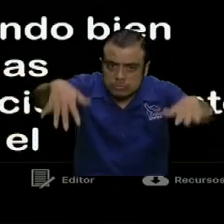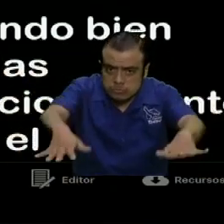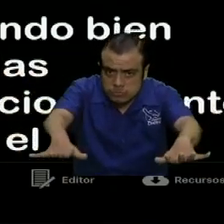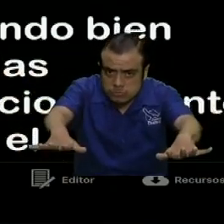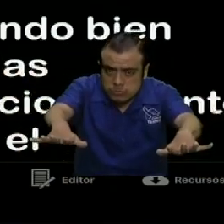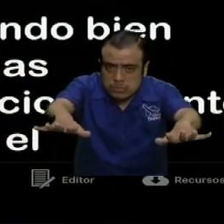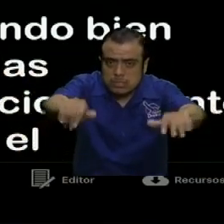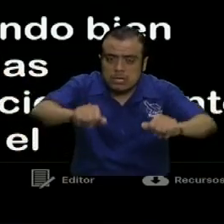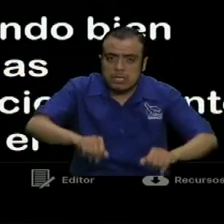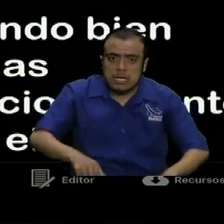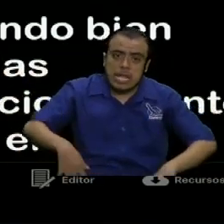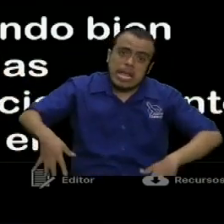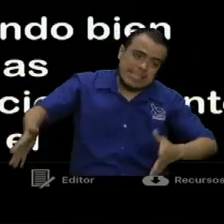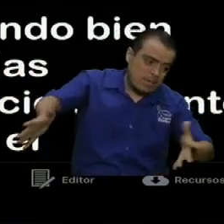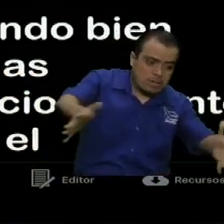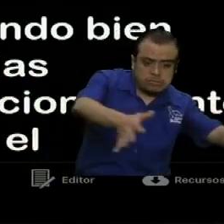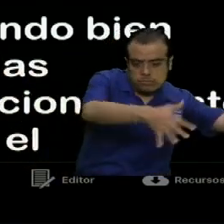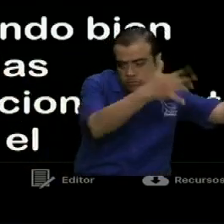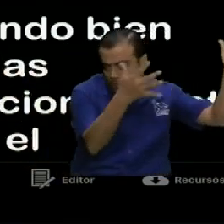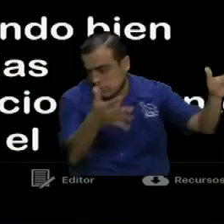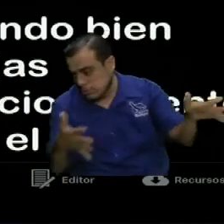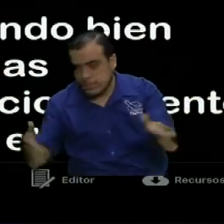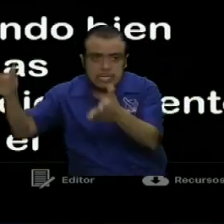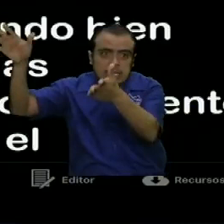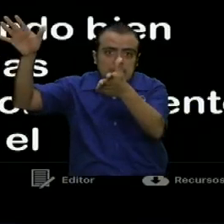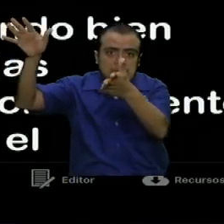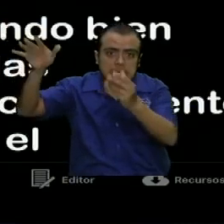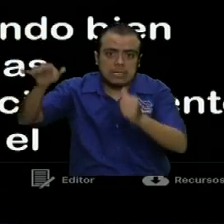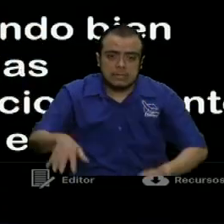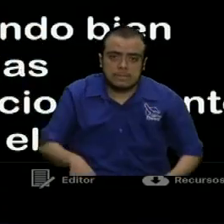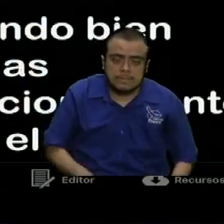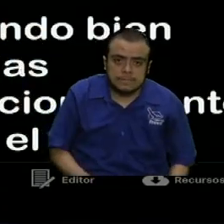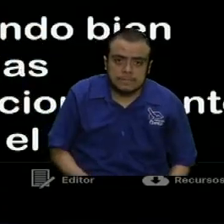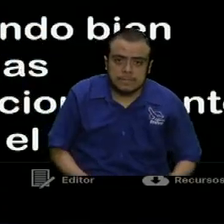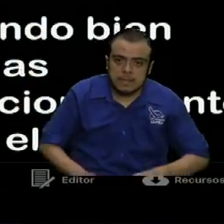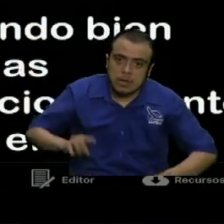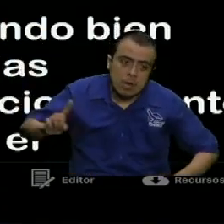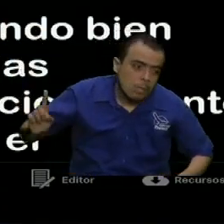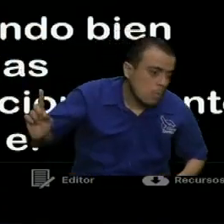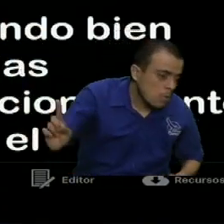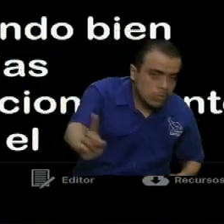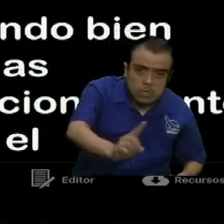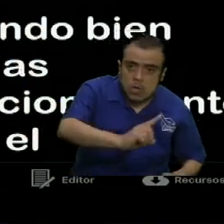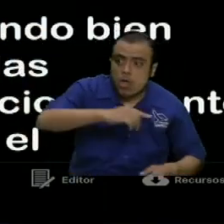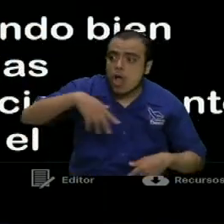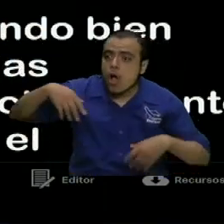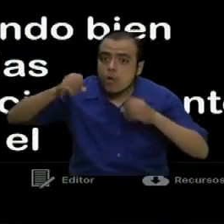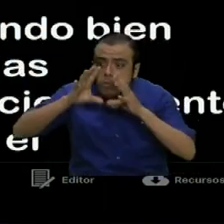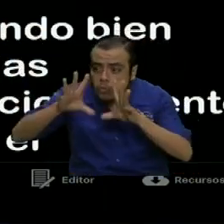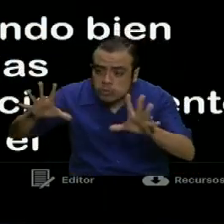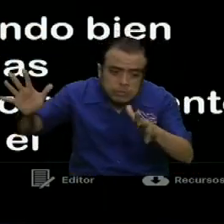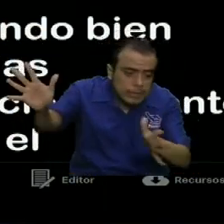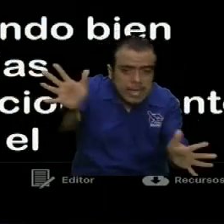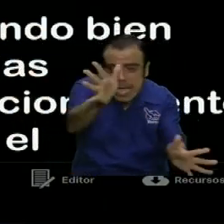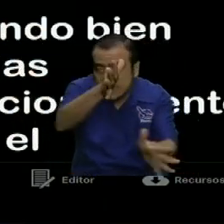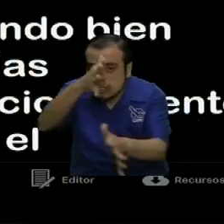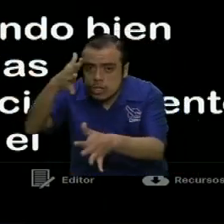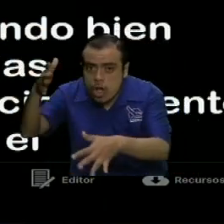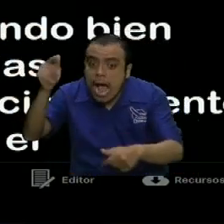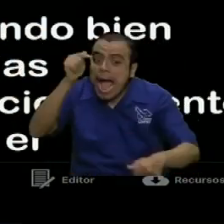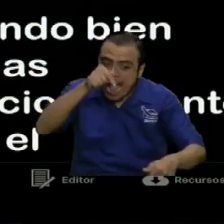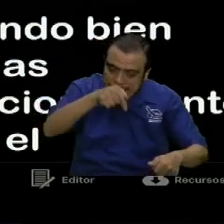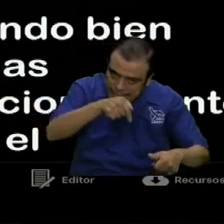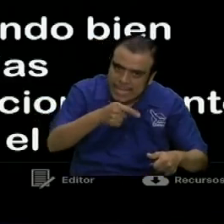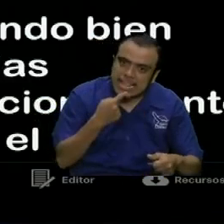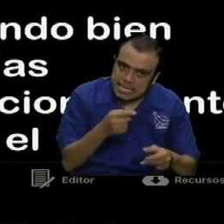Y llevados de aquí para allá, por todo viento. Pero aquí sí ya explica qué es el